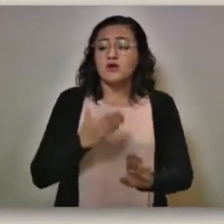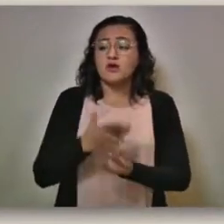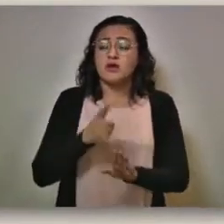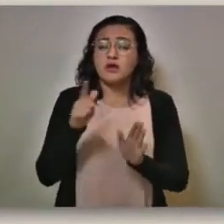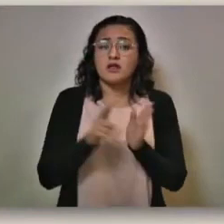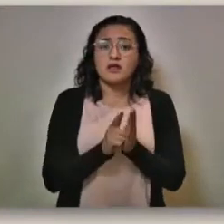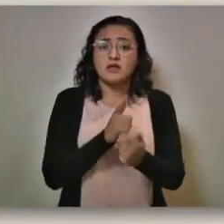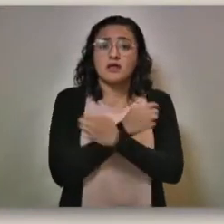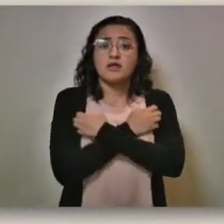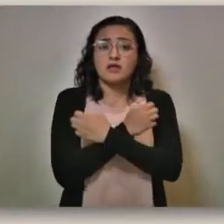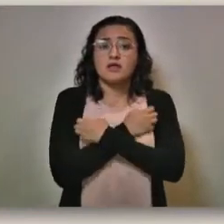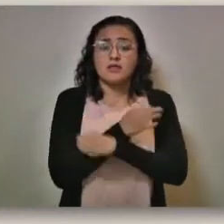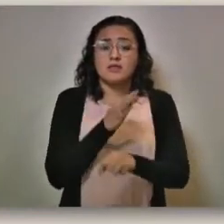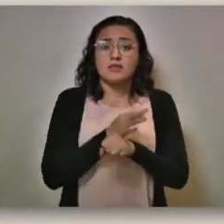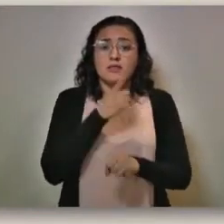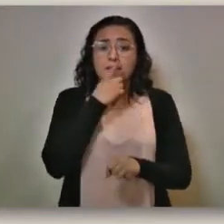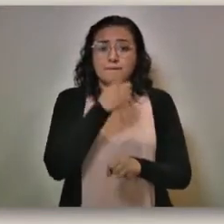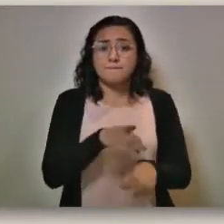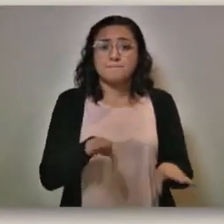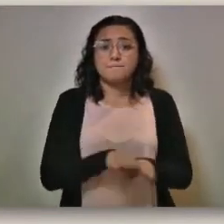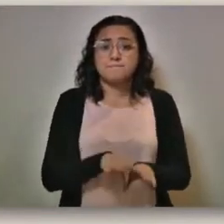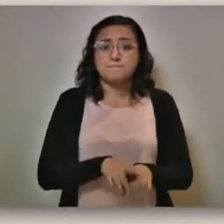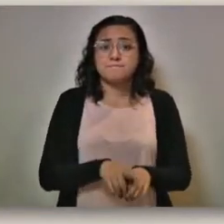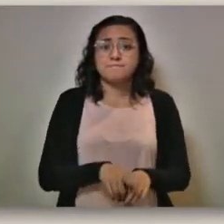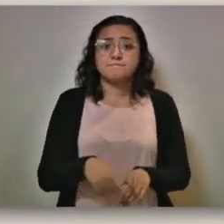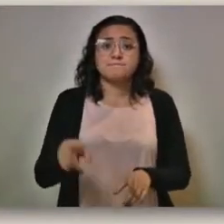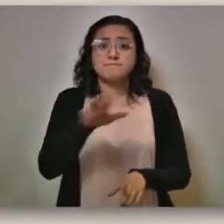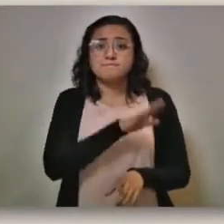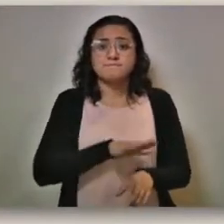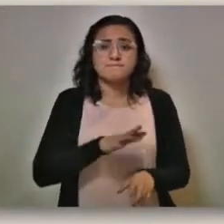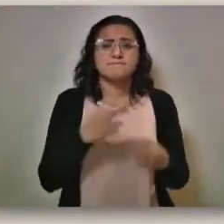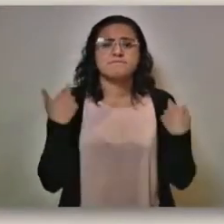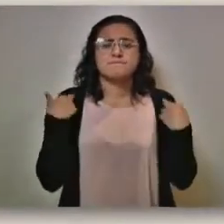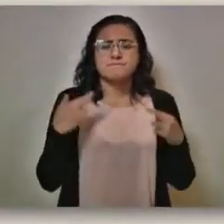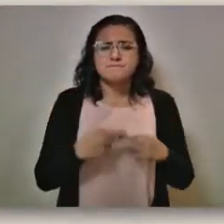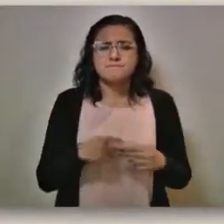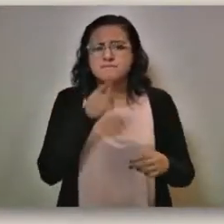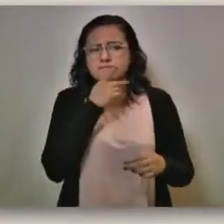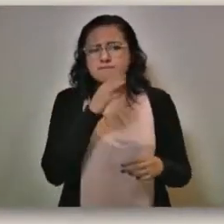y mencionan que lo van a repartir entre rectores, padres de familia y maestros.